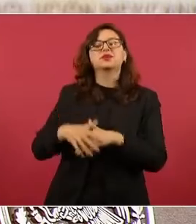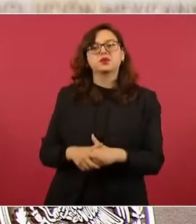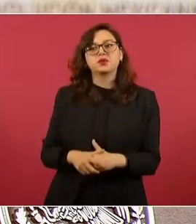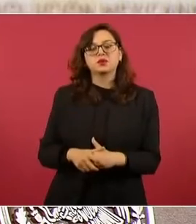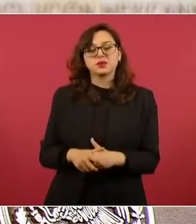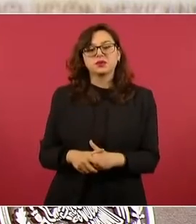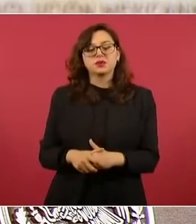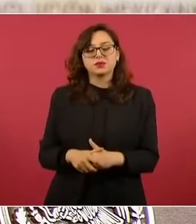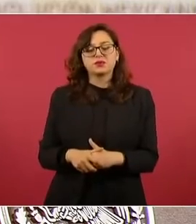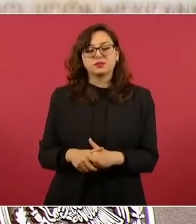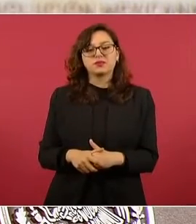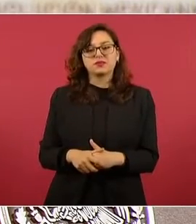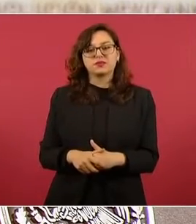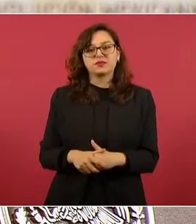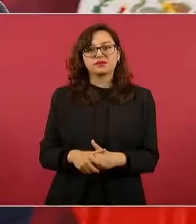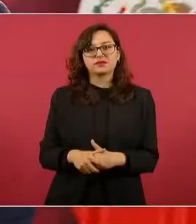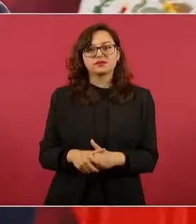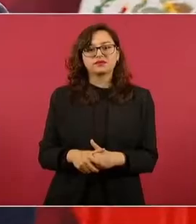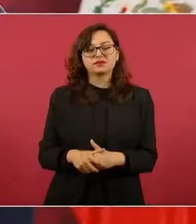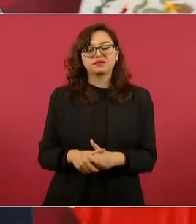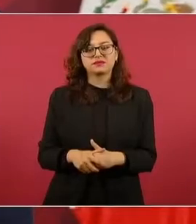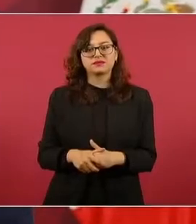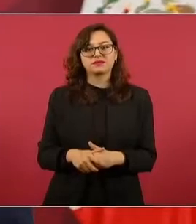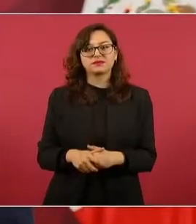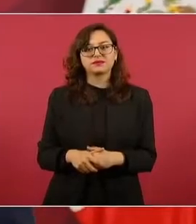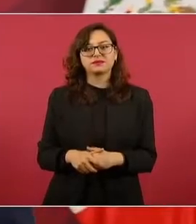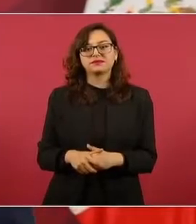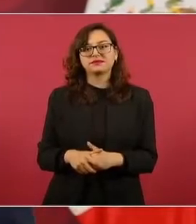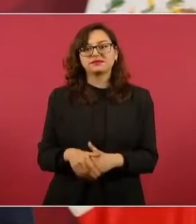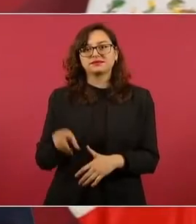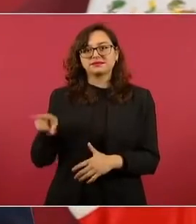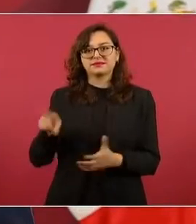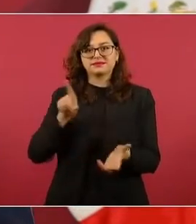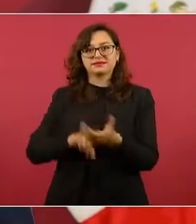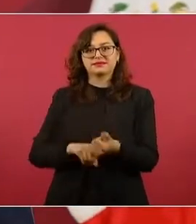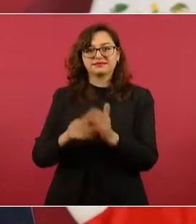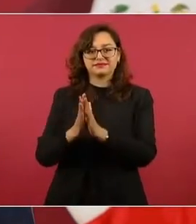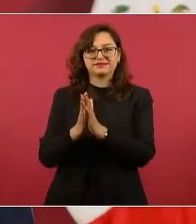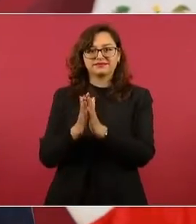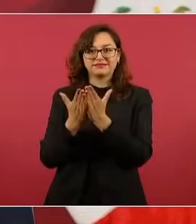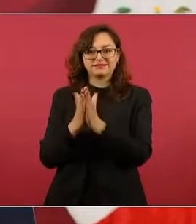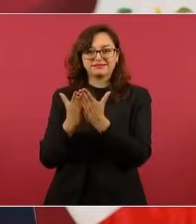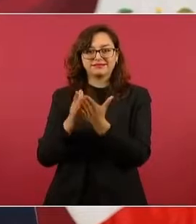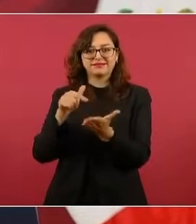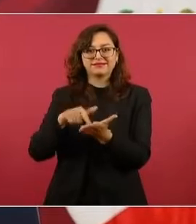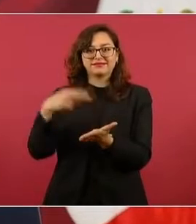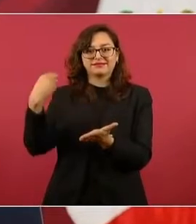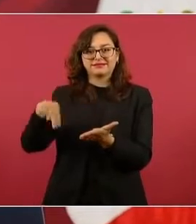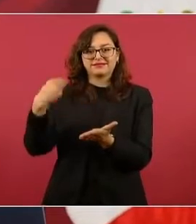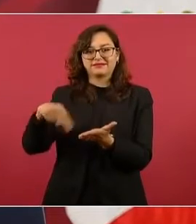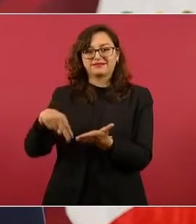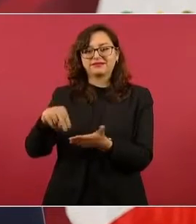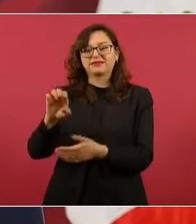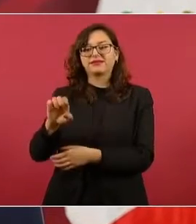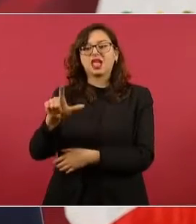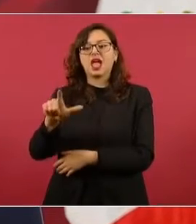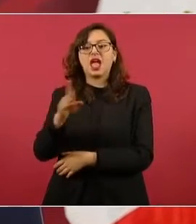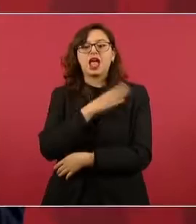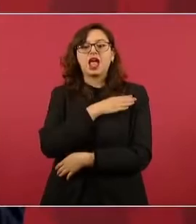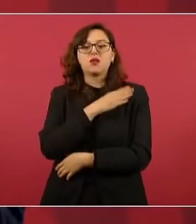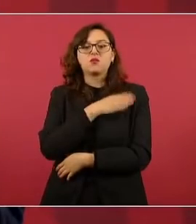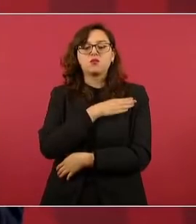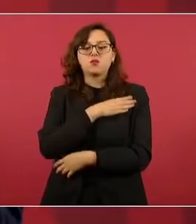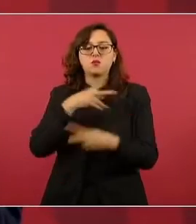se llevaba un libro que se llamaba El buen ciudadano.